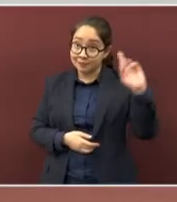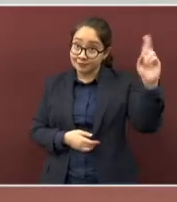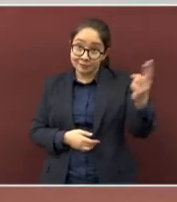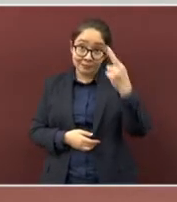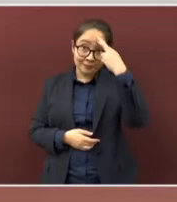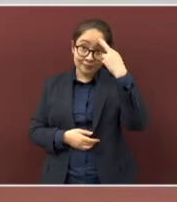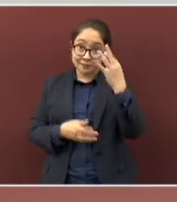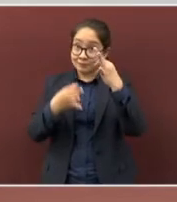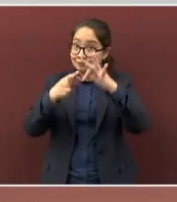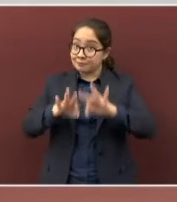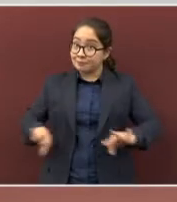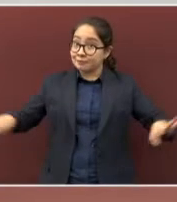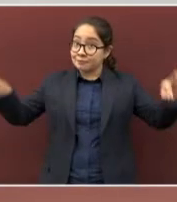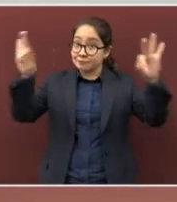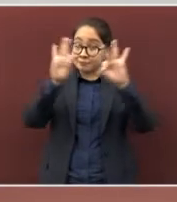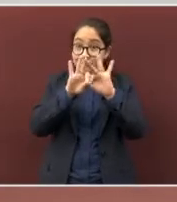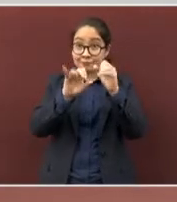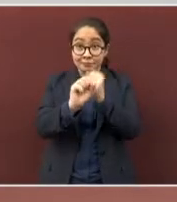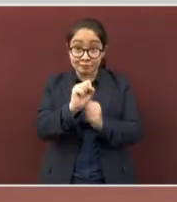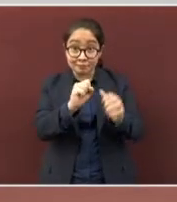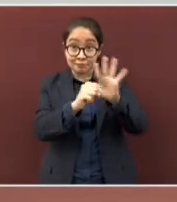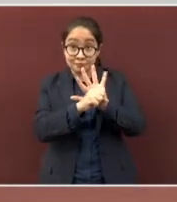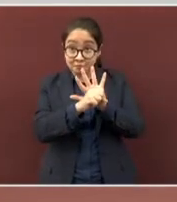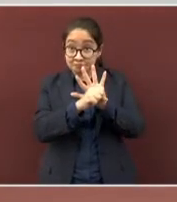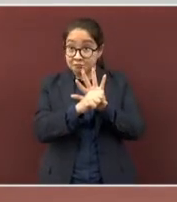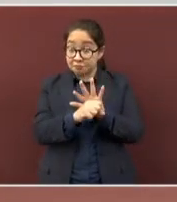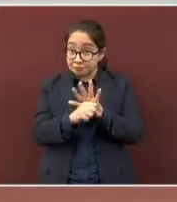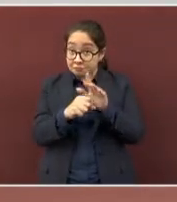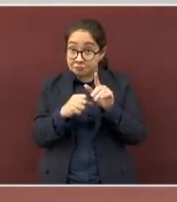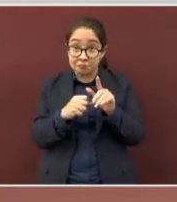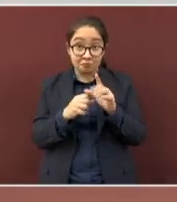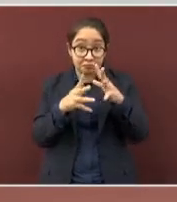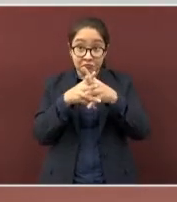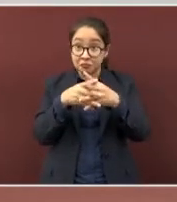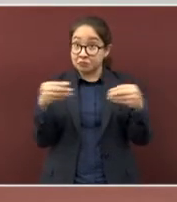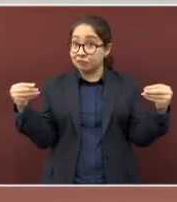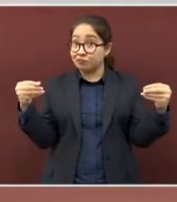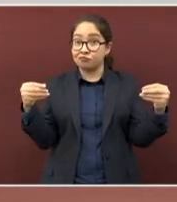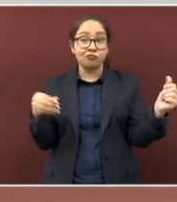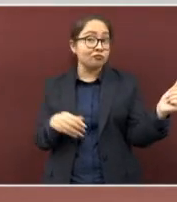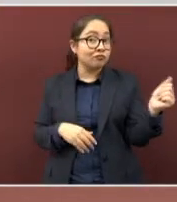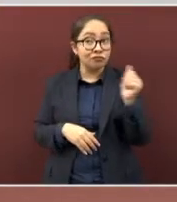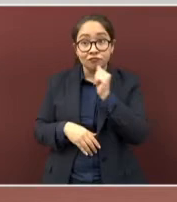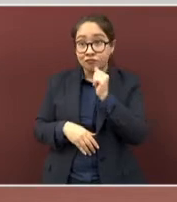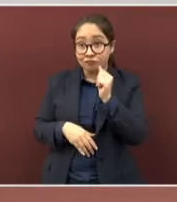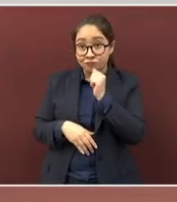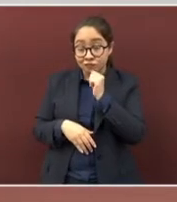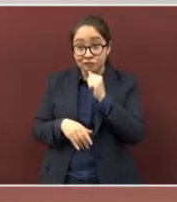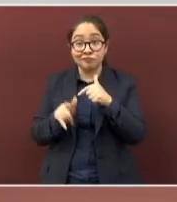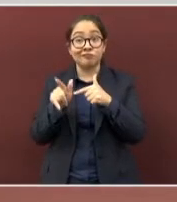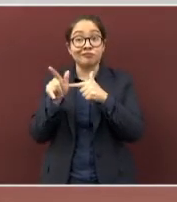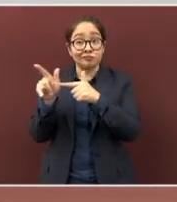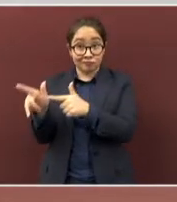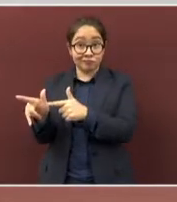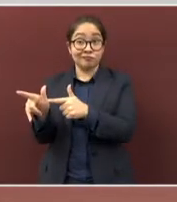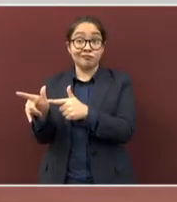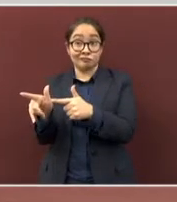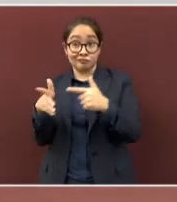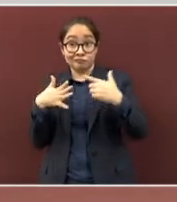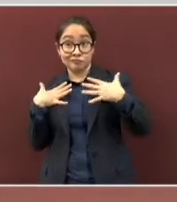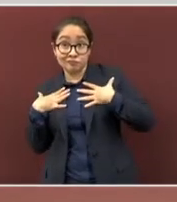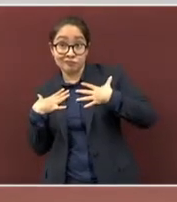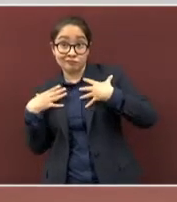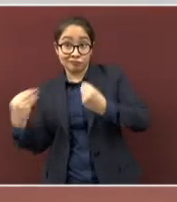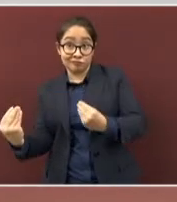coronavirus no se ha ido. Continúa causando infecciones. Recuerden que un